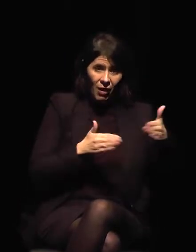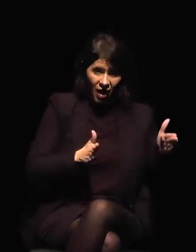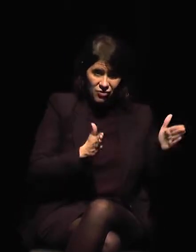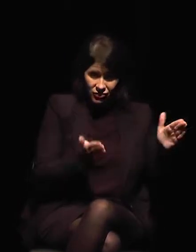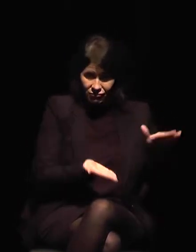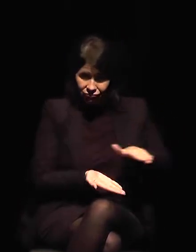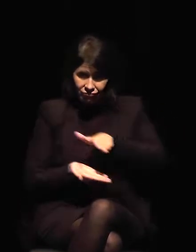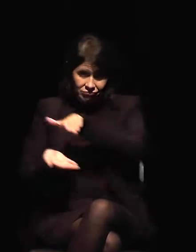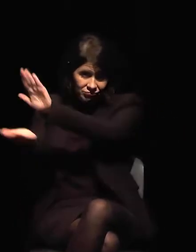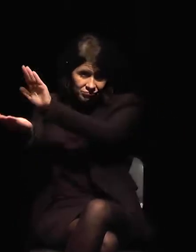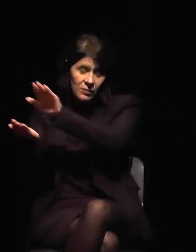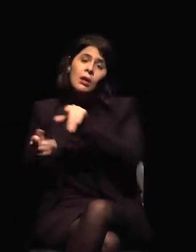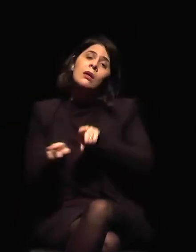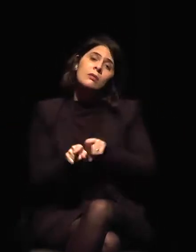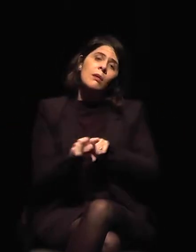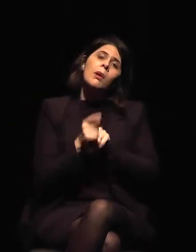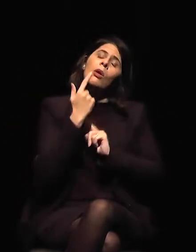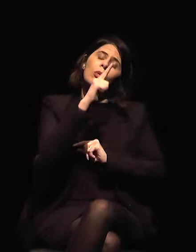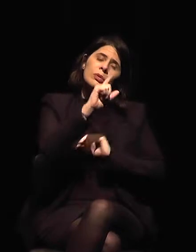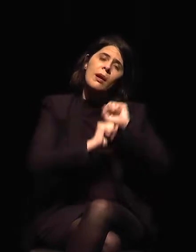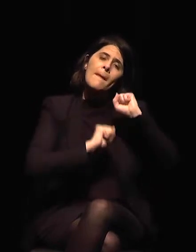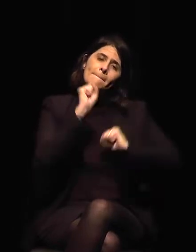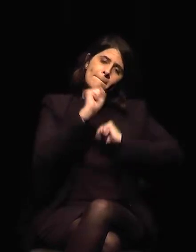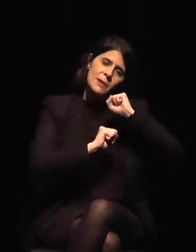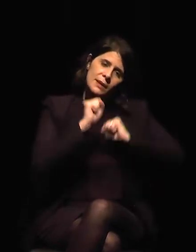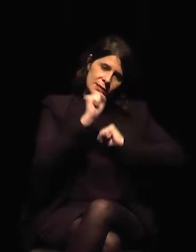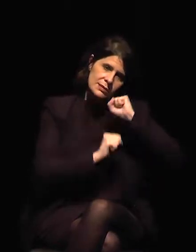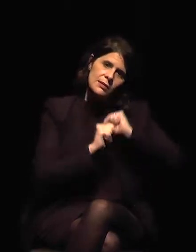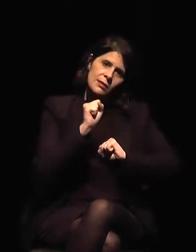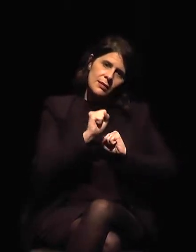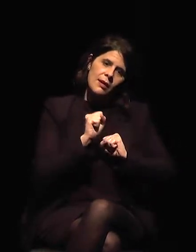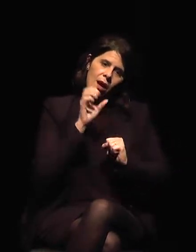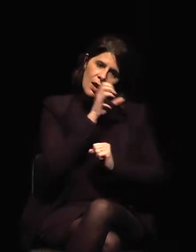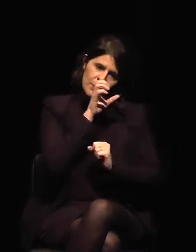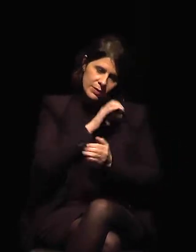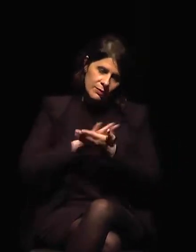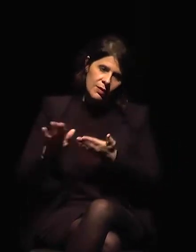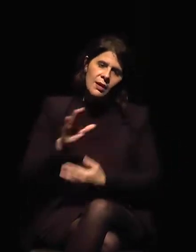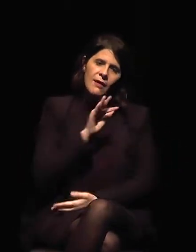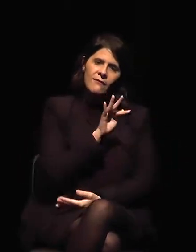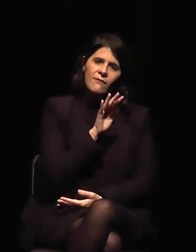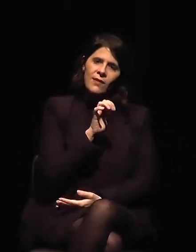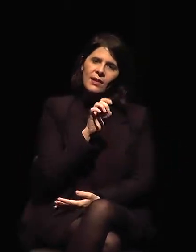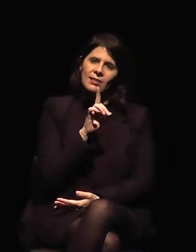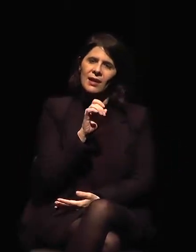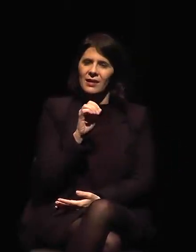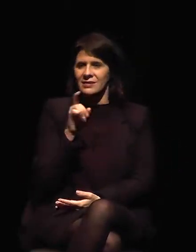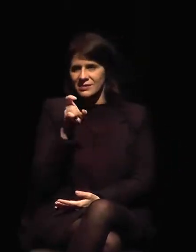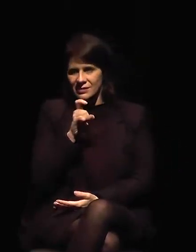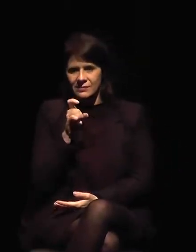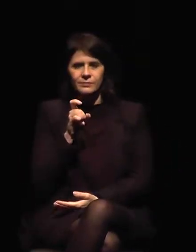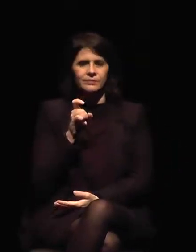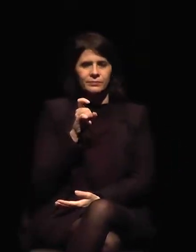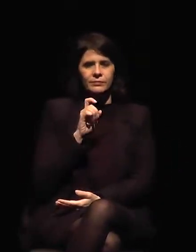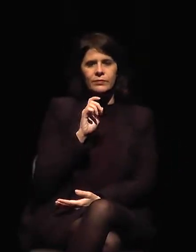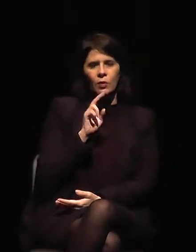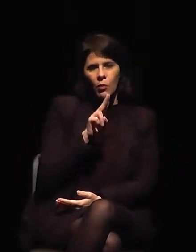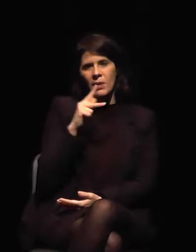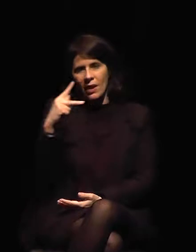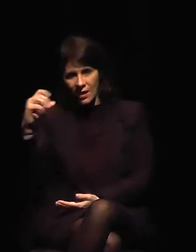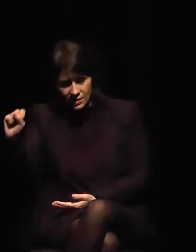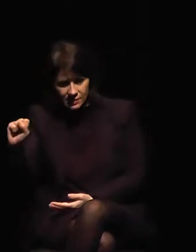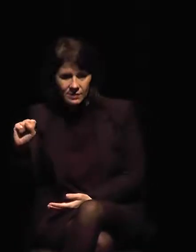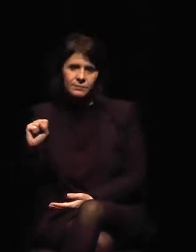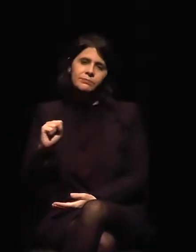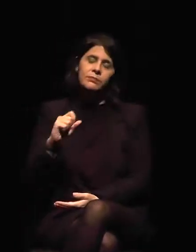sea de correos como de empresas privadas, tienen que pasar el aeropuerto de Galea,